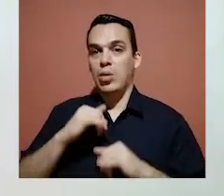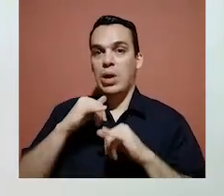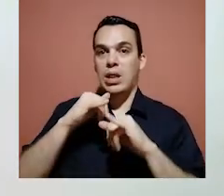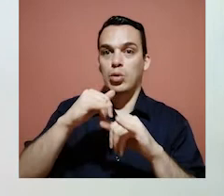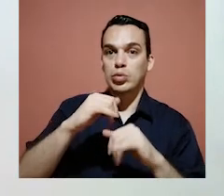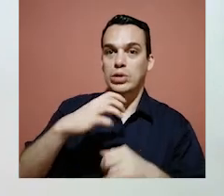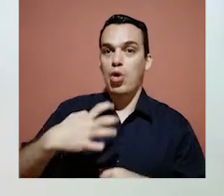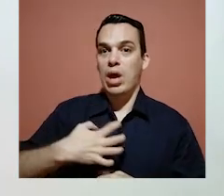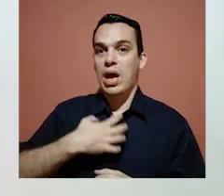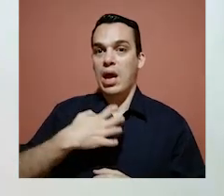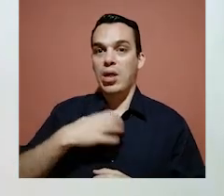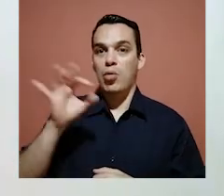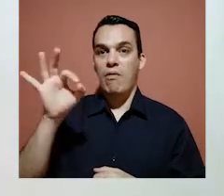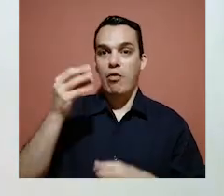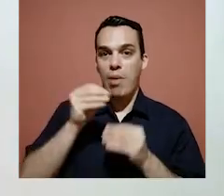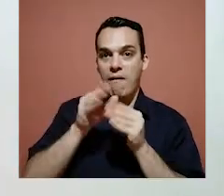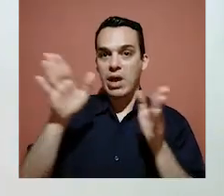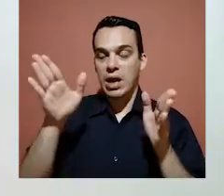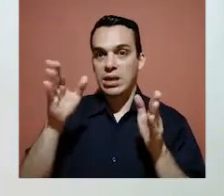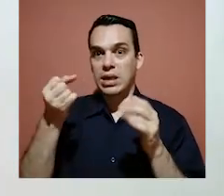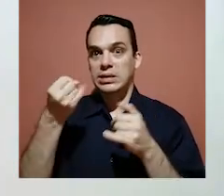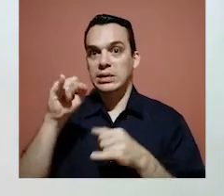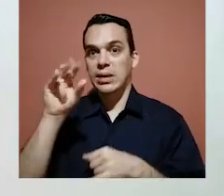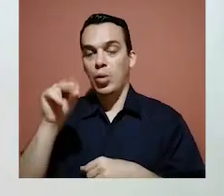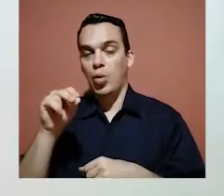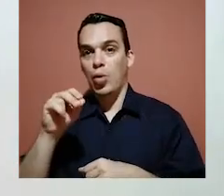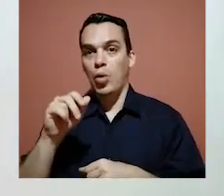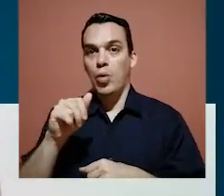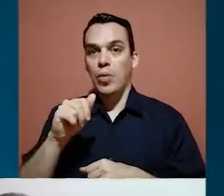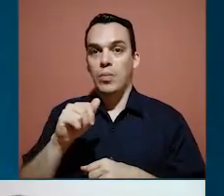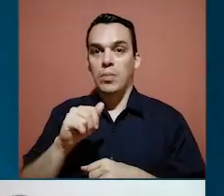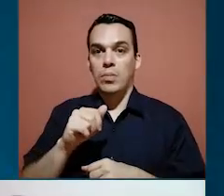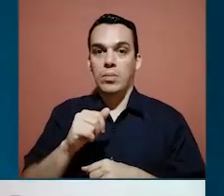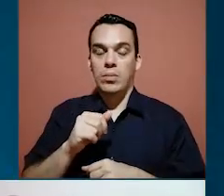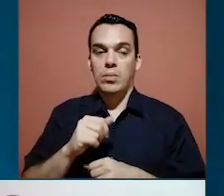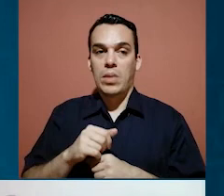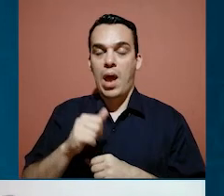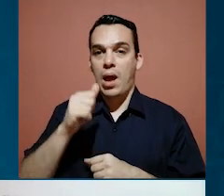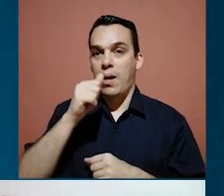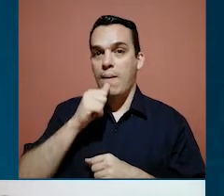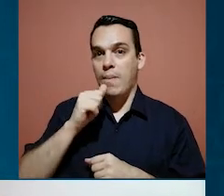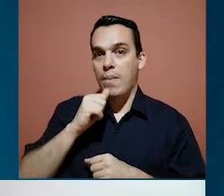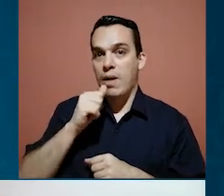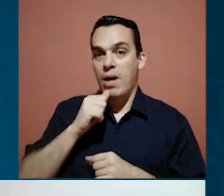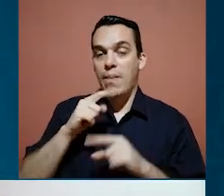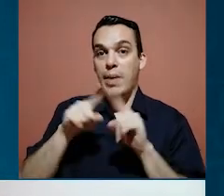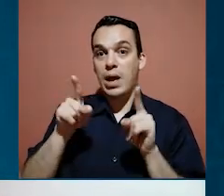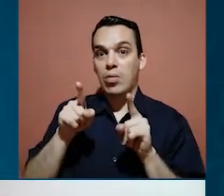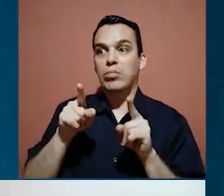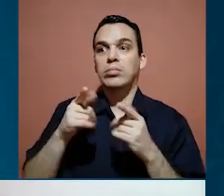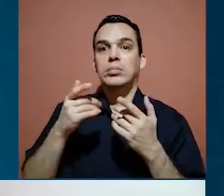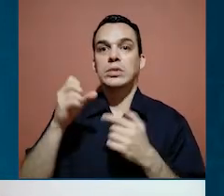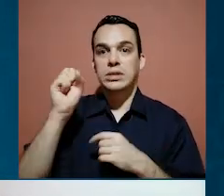denuncia o queja de manera abierta, la hacen de manera anónima, también es válido, nosotros lo vamos a atender,